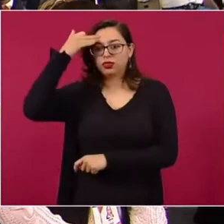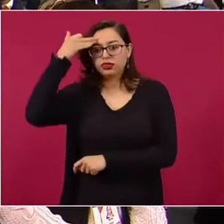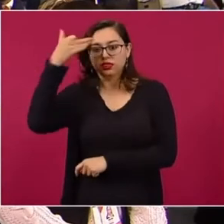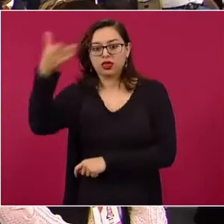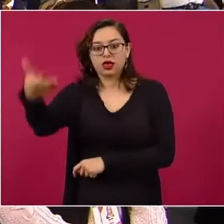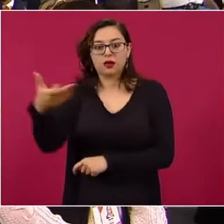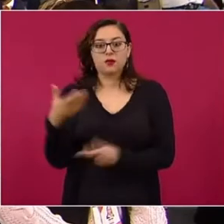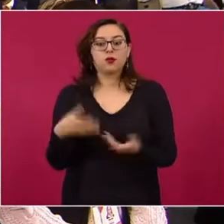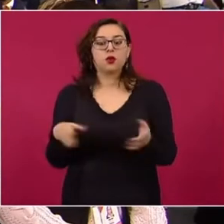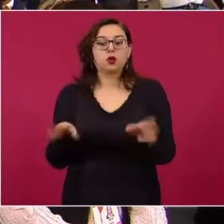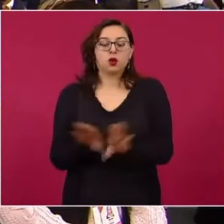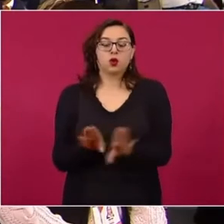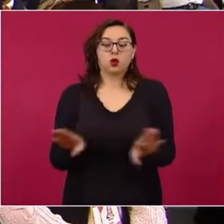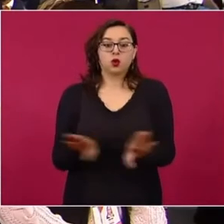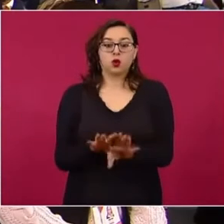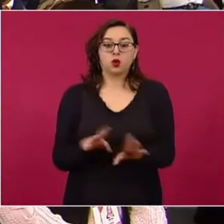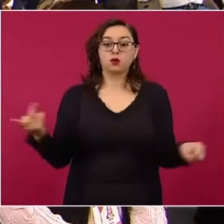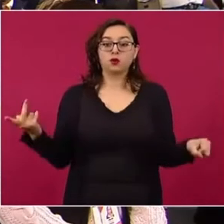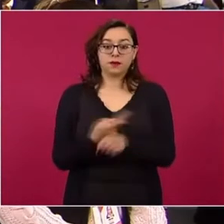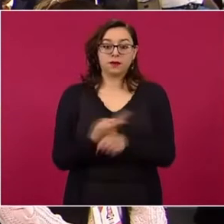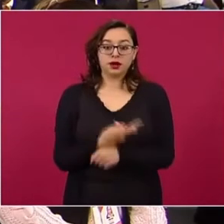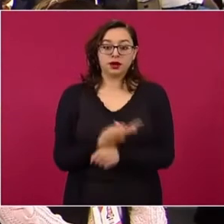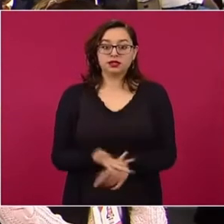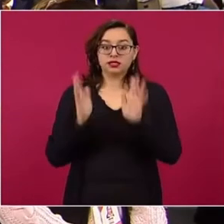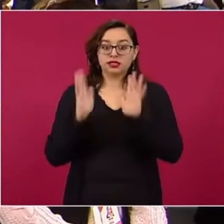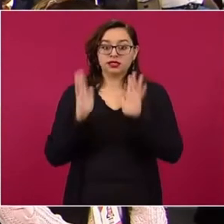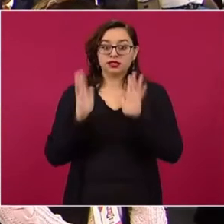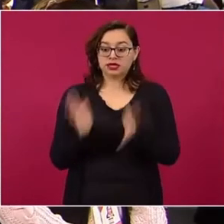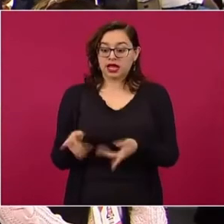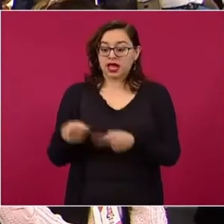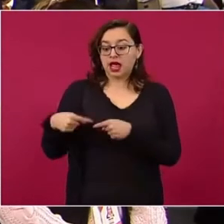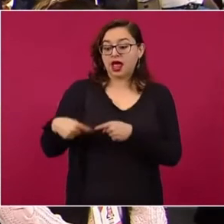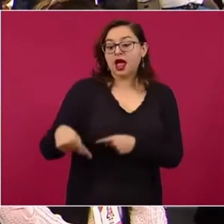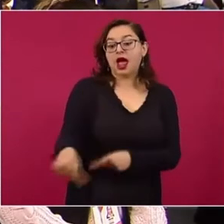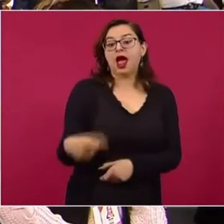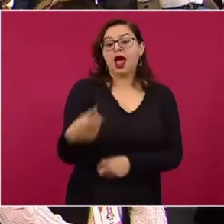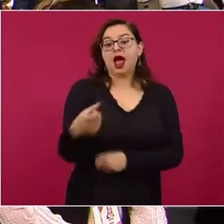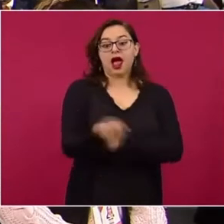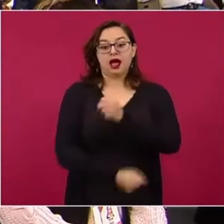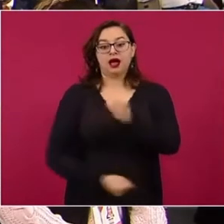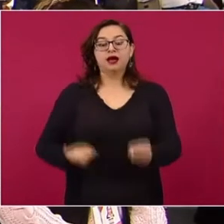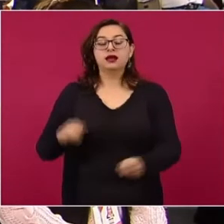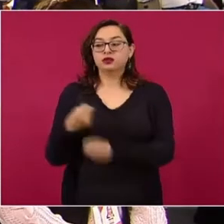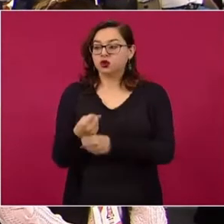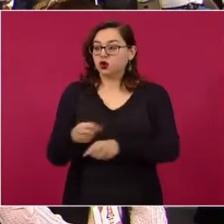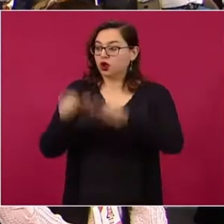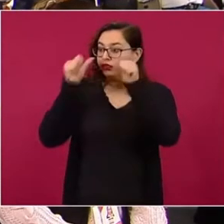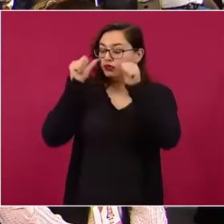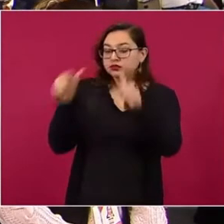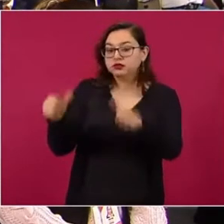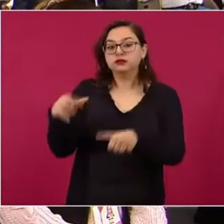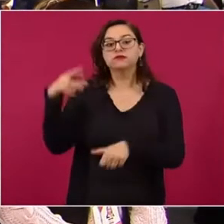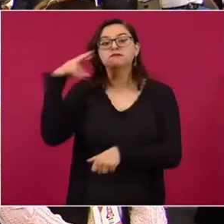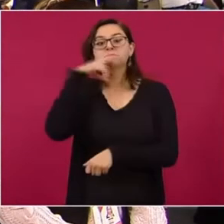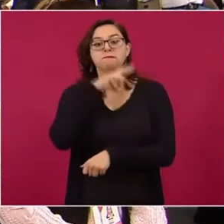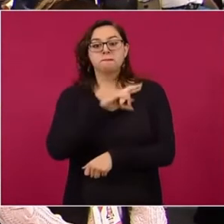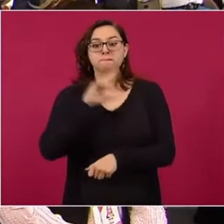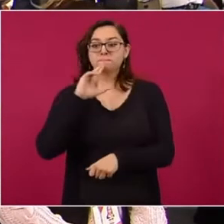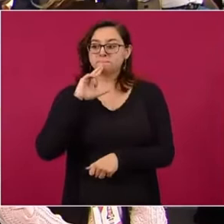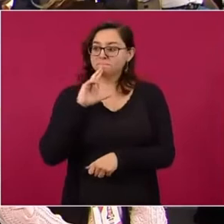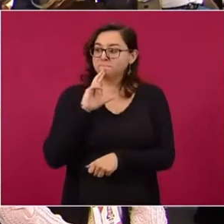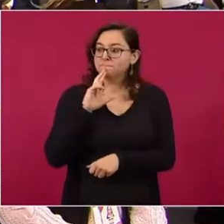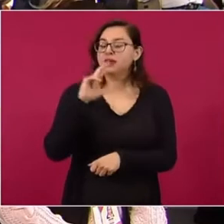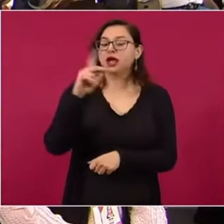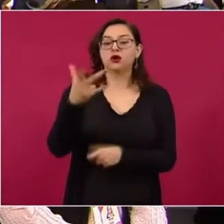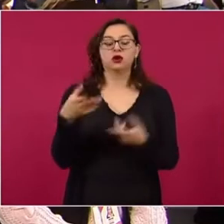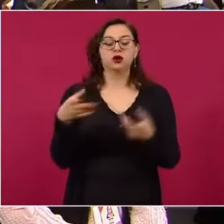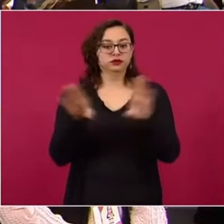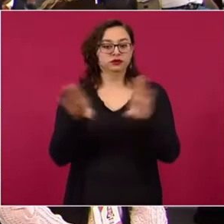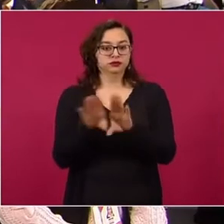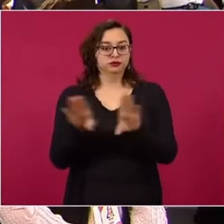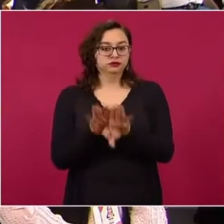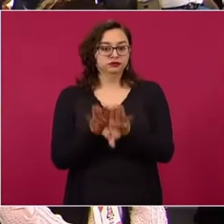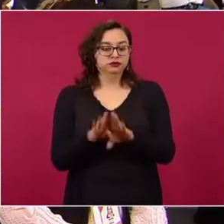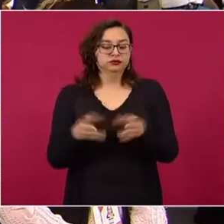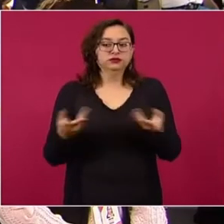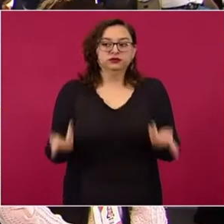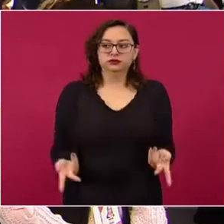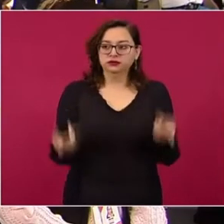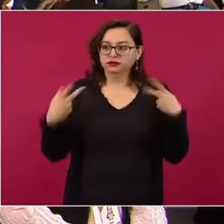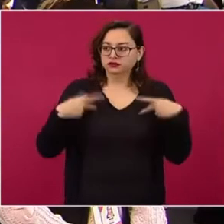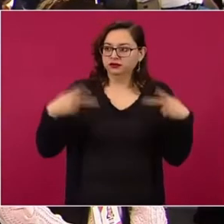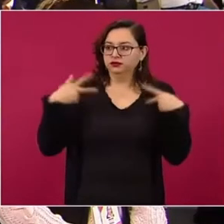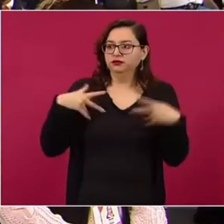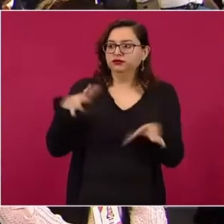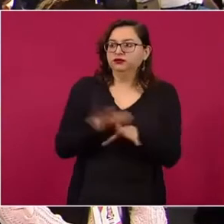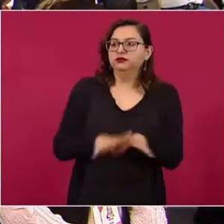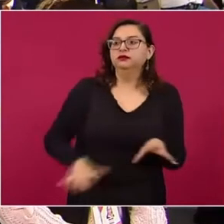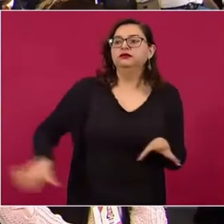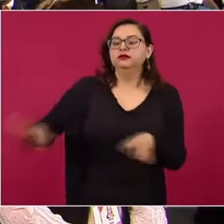en este año, presidente, la atención ciudadana? ¿Cómo se haría? ¿Qué le podría decir a los beneficiarios sobre